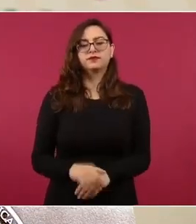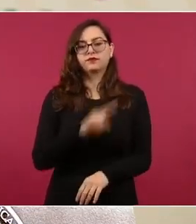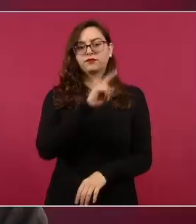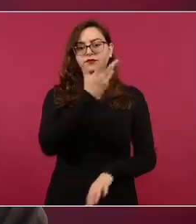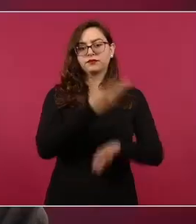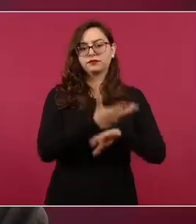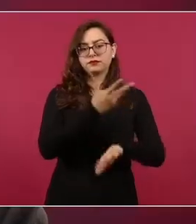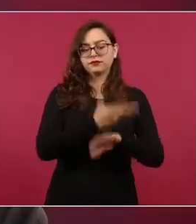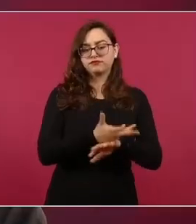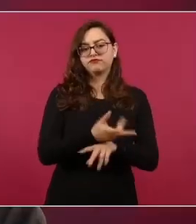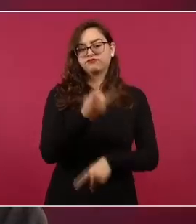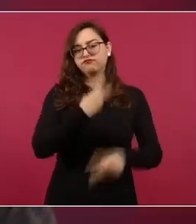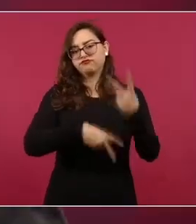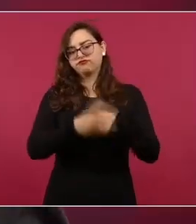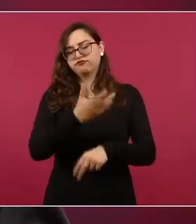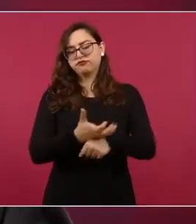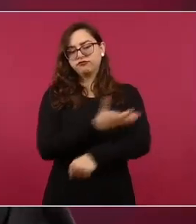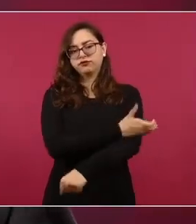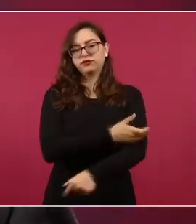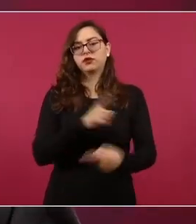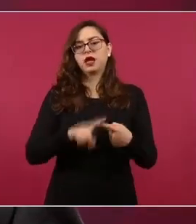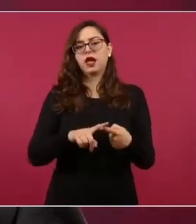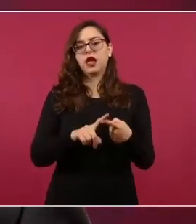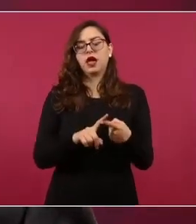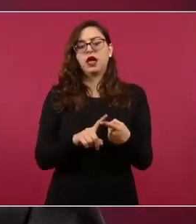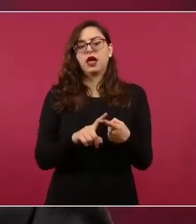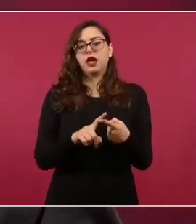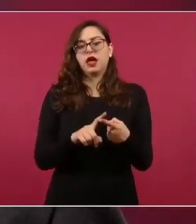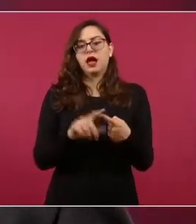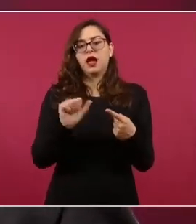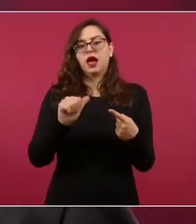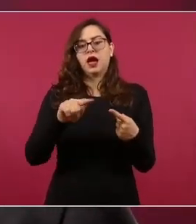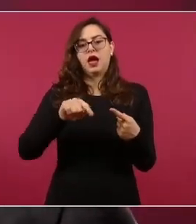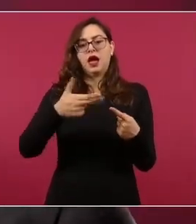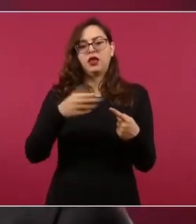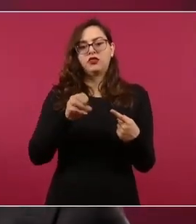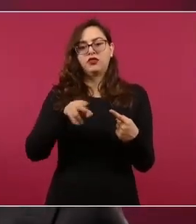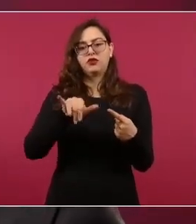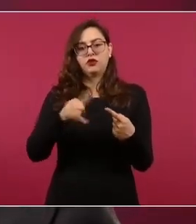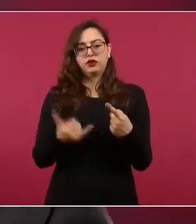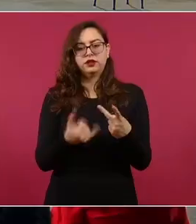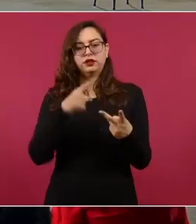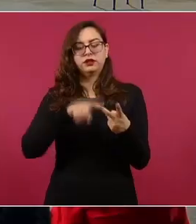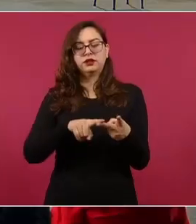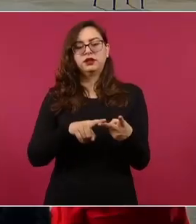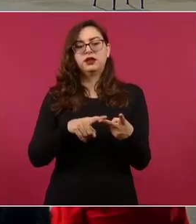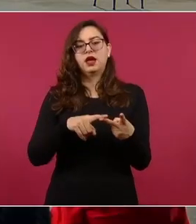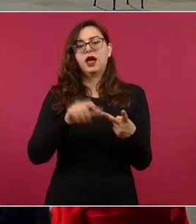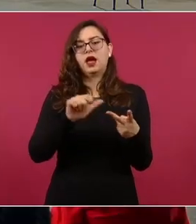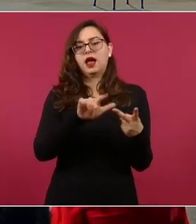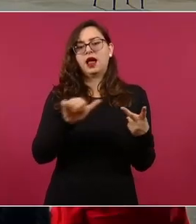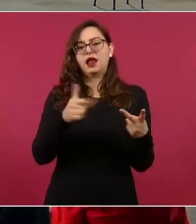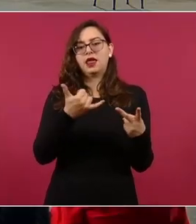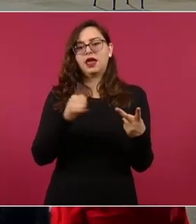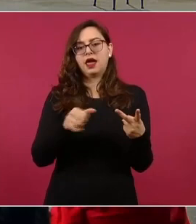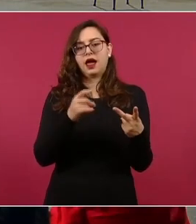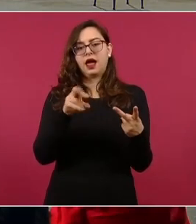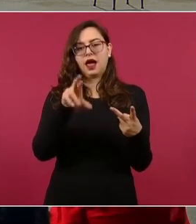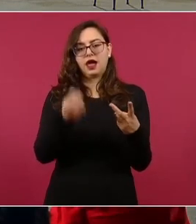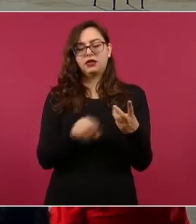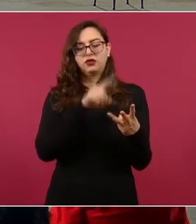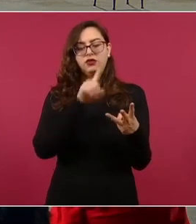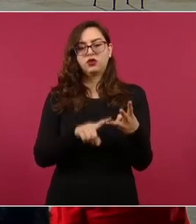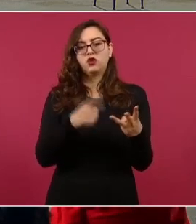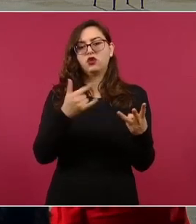Anthony Blinken, Alejandro Mayorkas, secretario de Seguridad, China Raimondo,